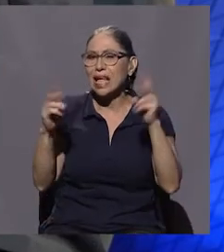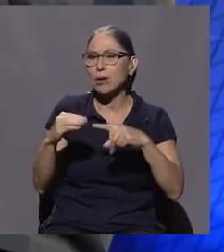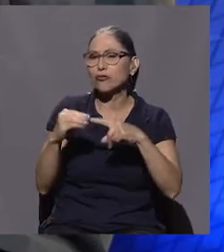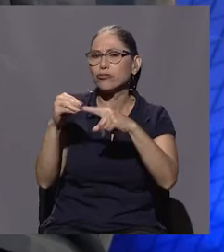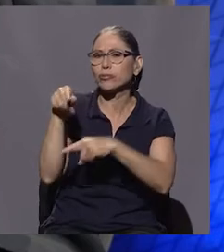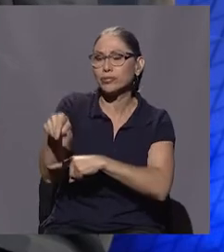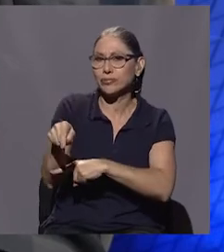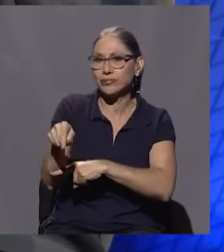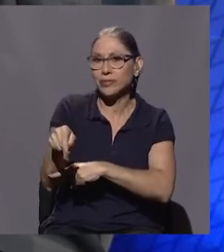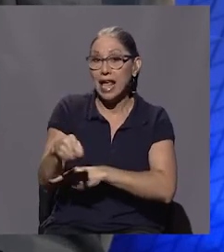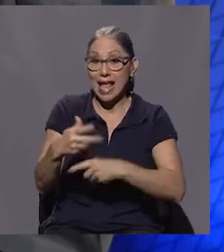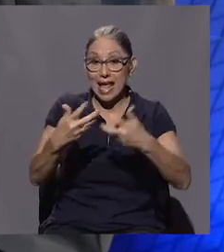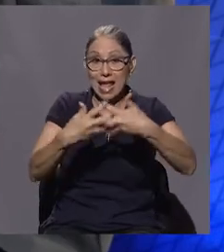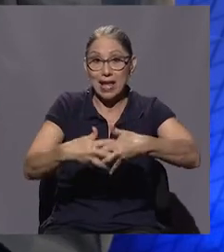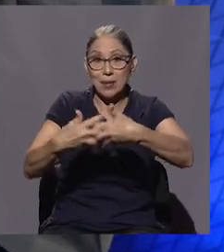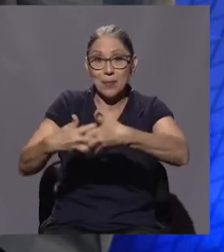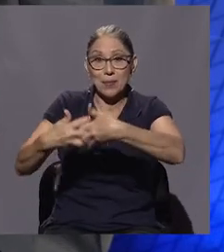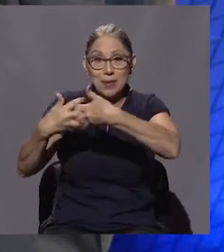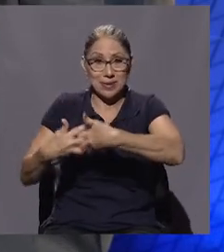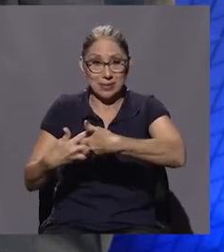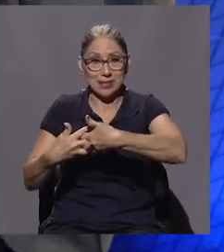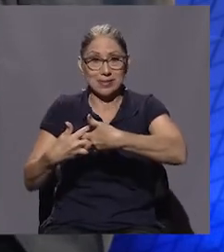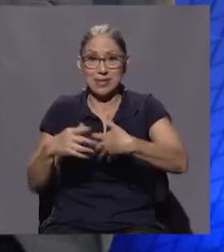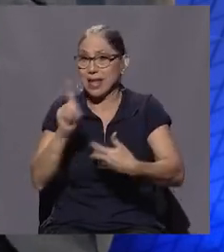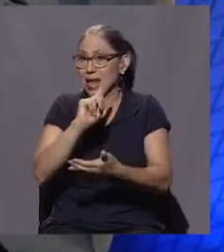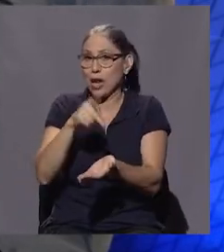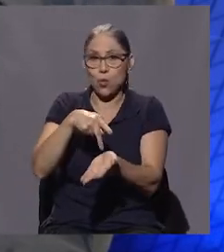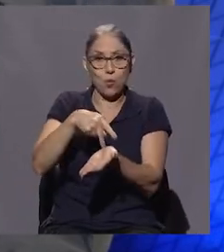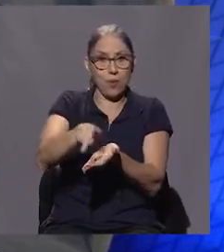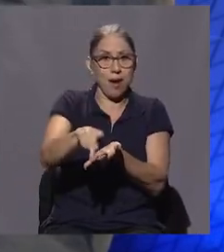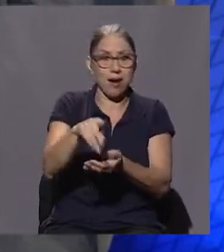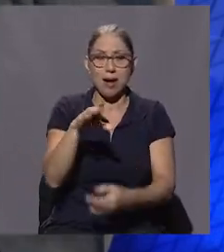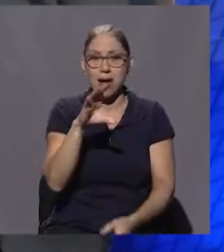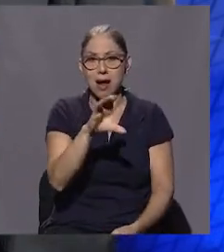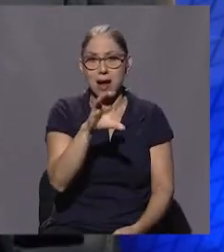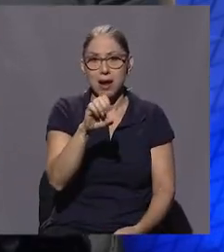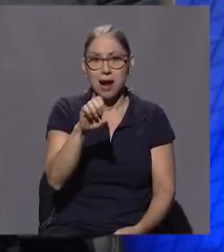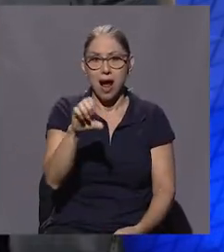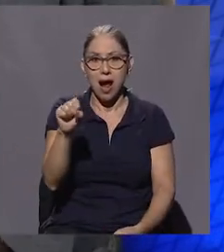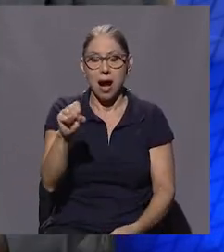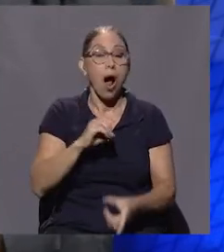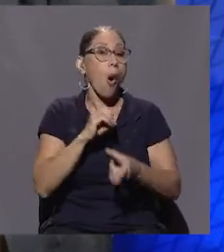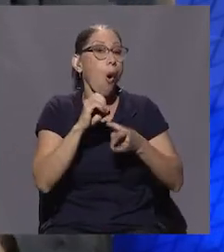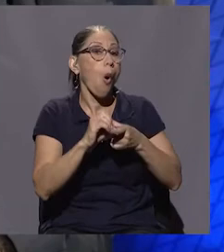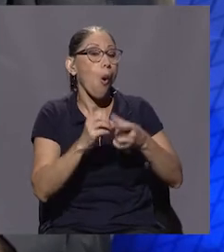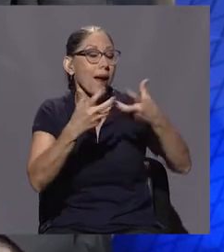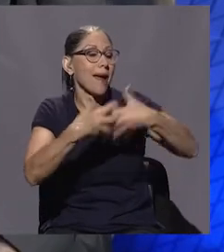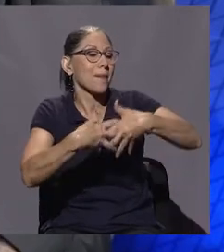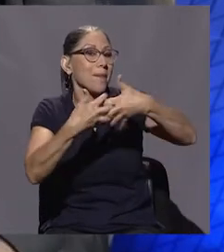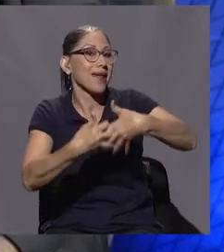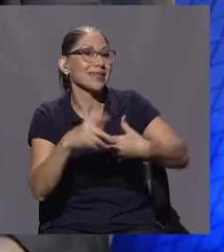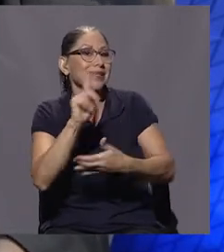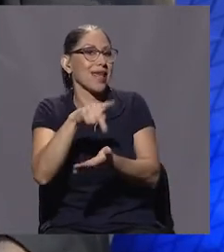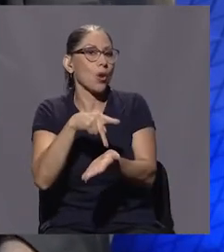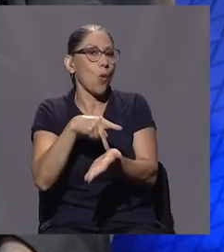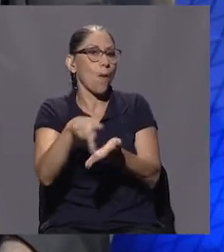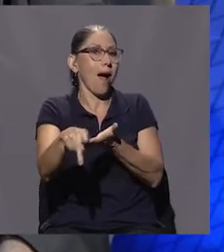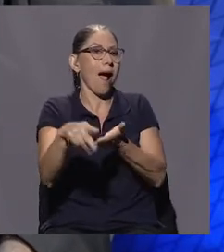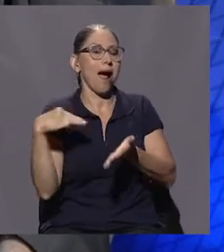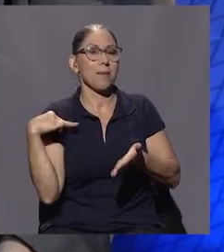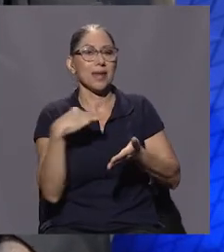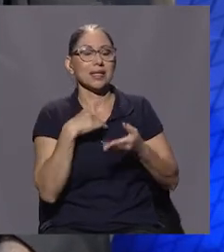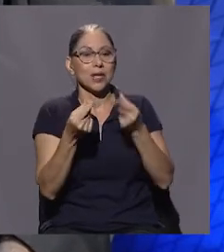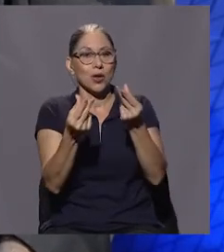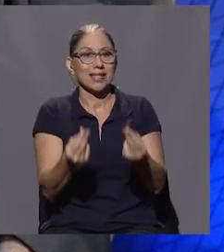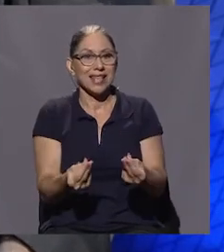Precisamente los patrones morosos de la caja o los empresarios morosos de Hacienda son los grandes beneficiados